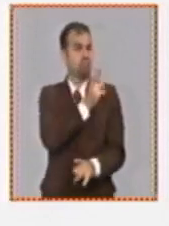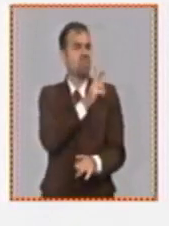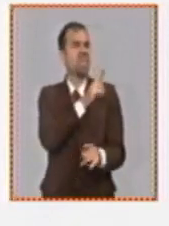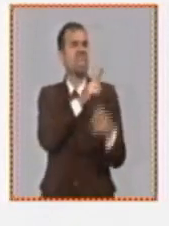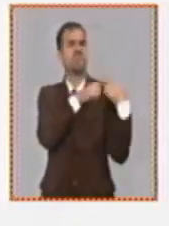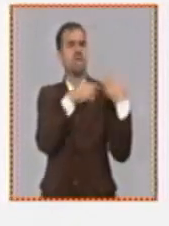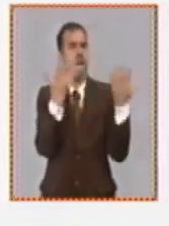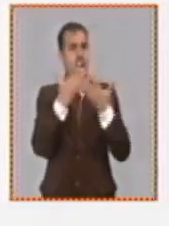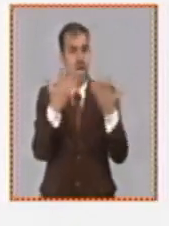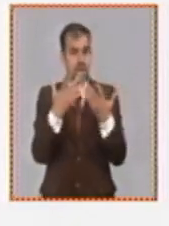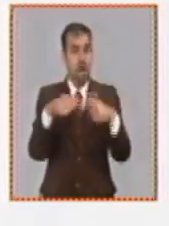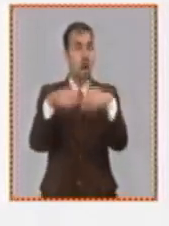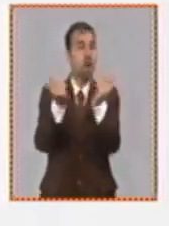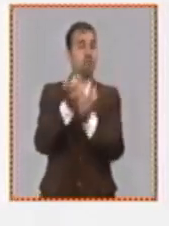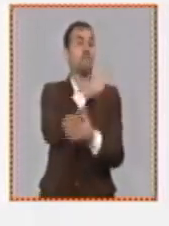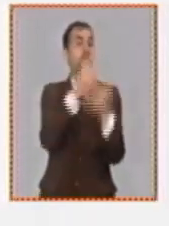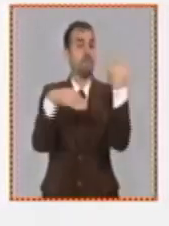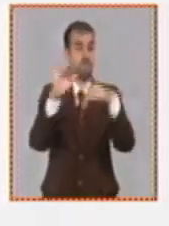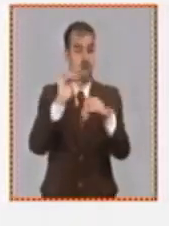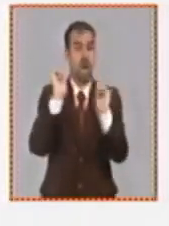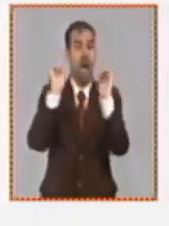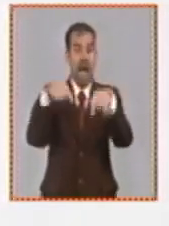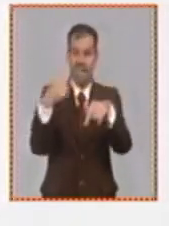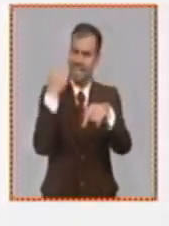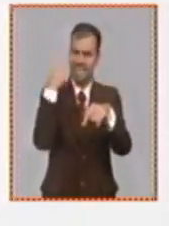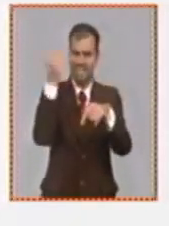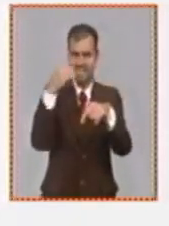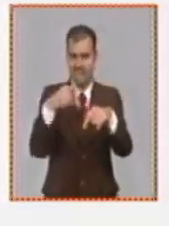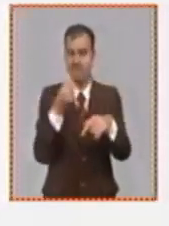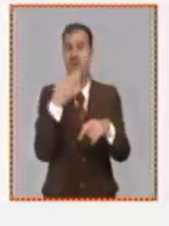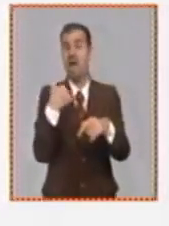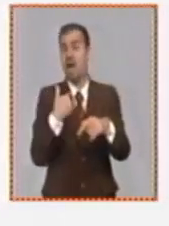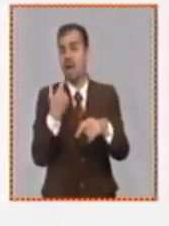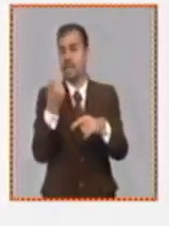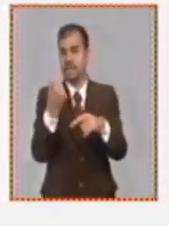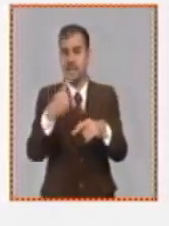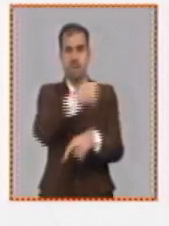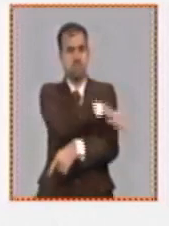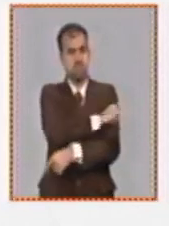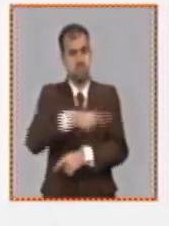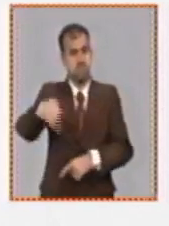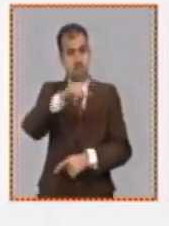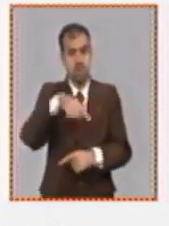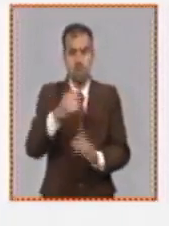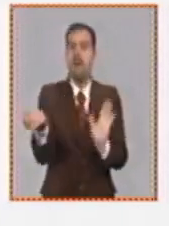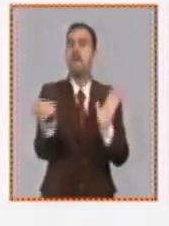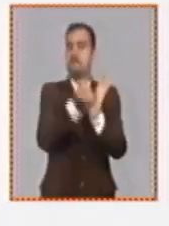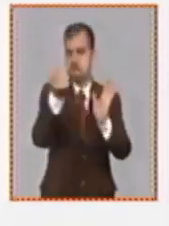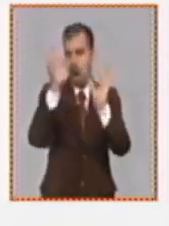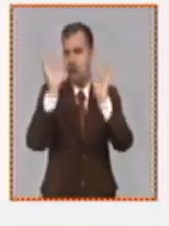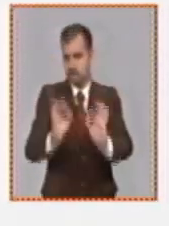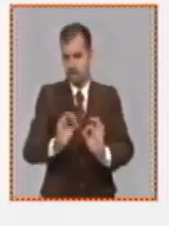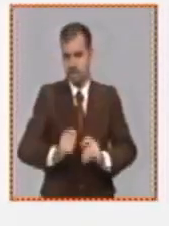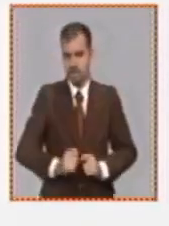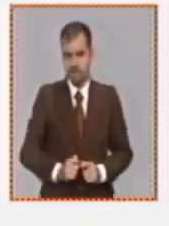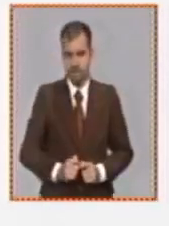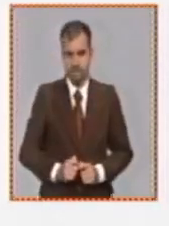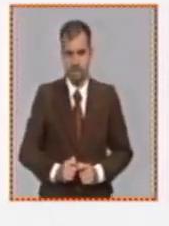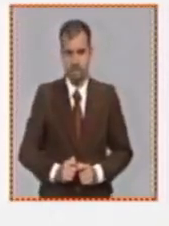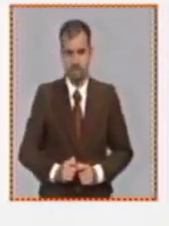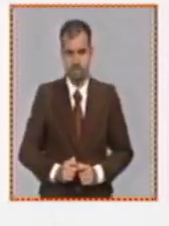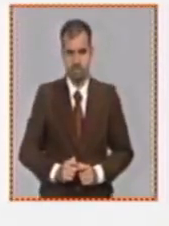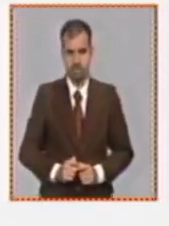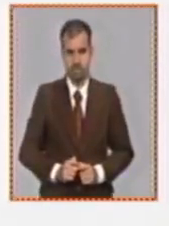Ministros que por sus características, por el impacto que tiene en la población, en el nivel de vida de la misma, se aprueban a ese nivel.